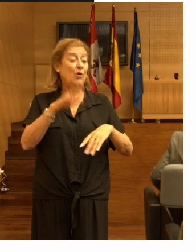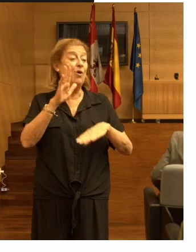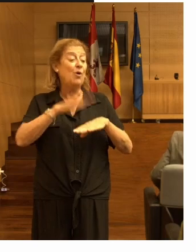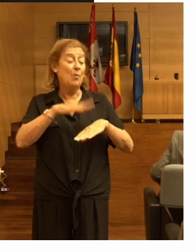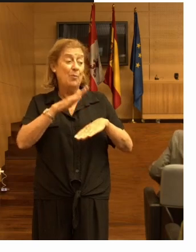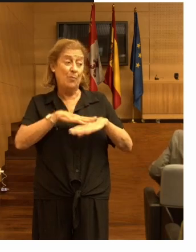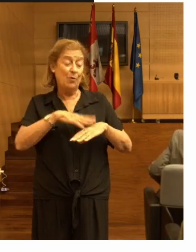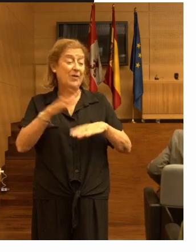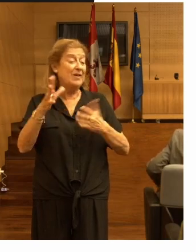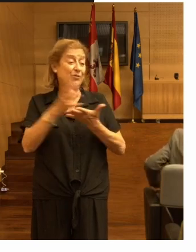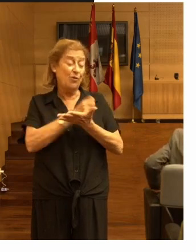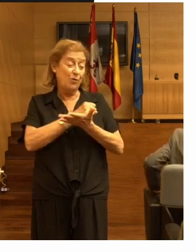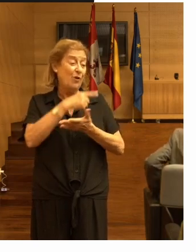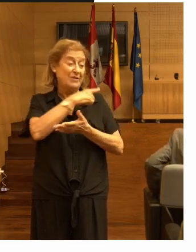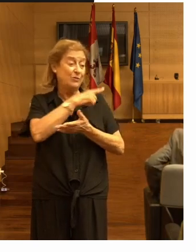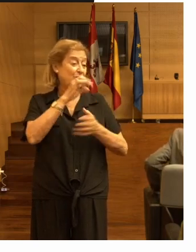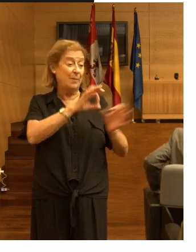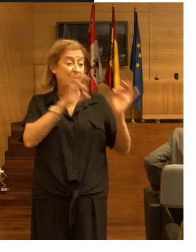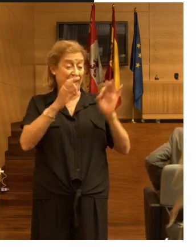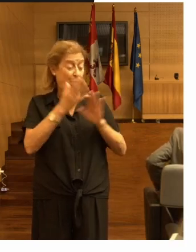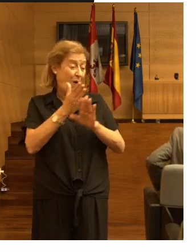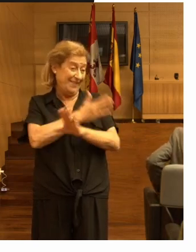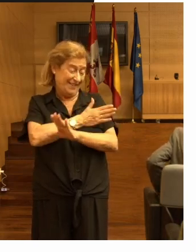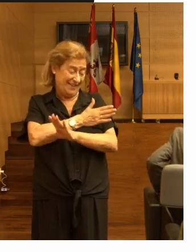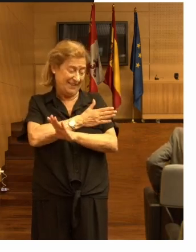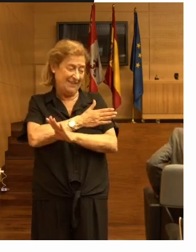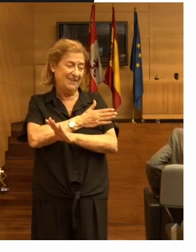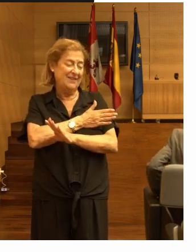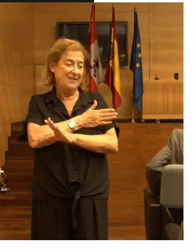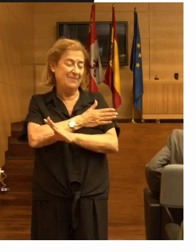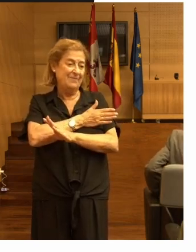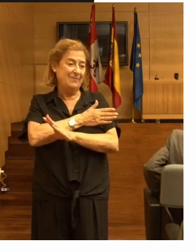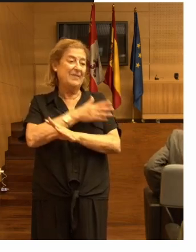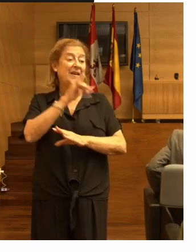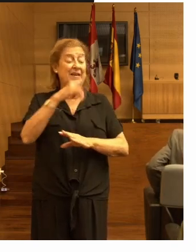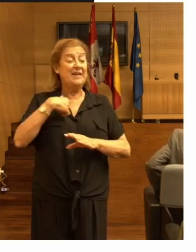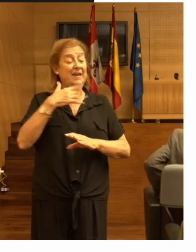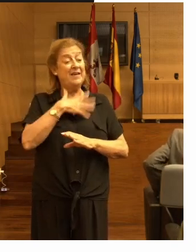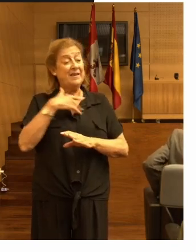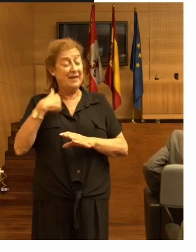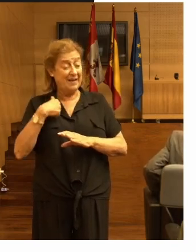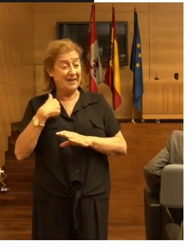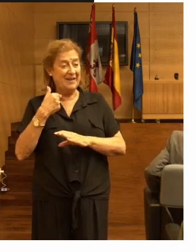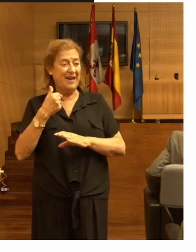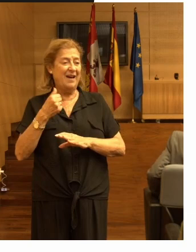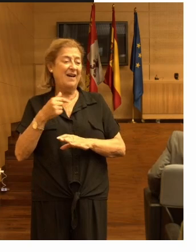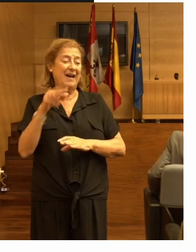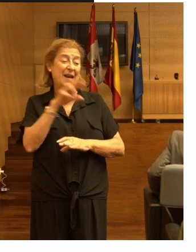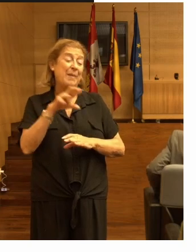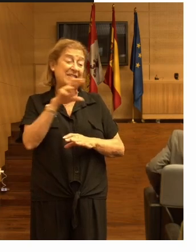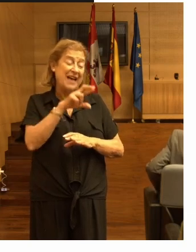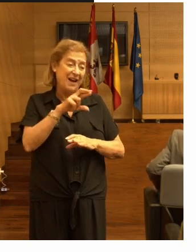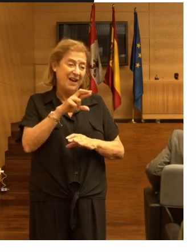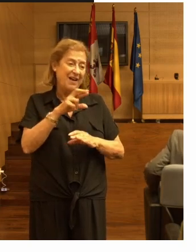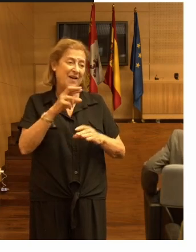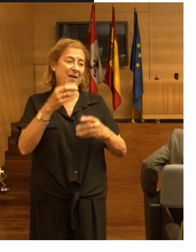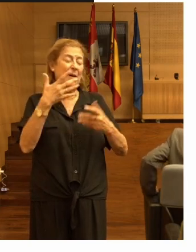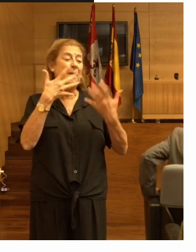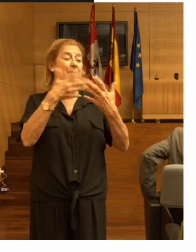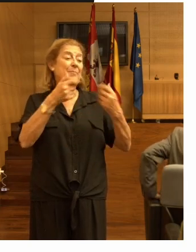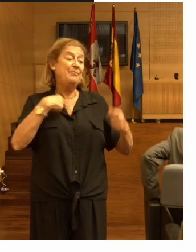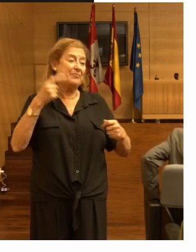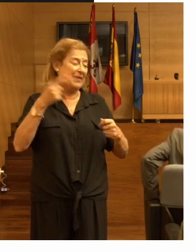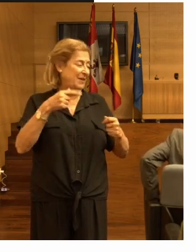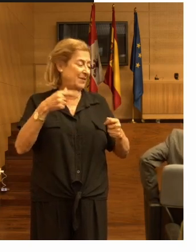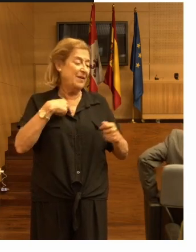todo esto se ha preparado previamente y quería ya pasaros la palabra para preguntas